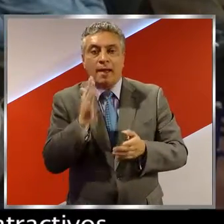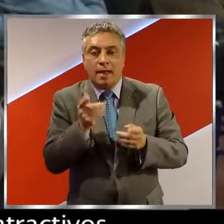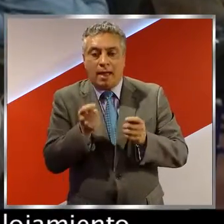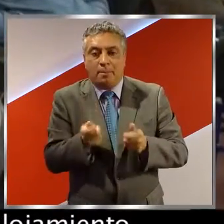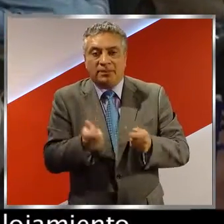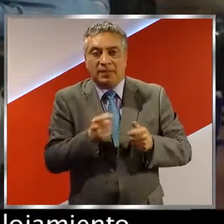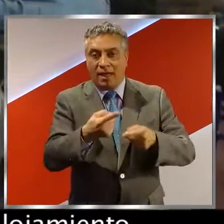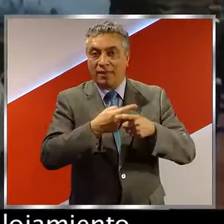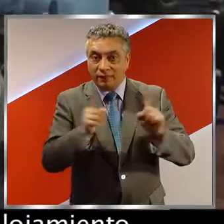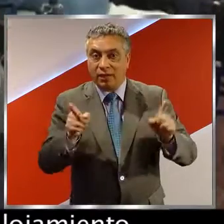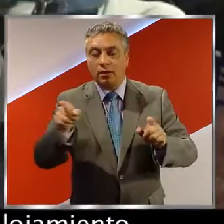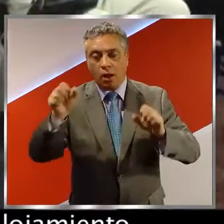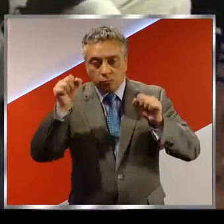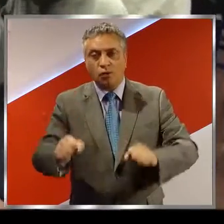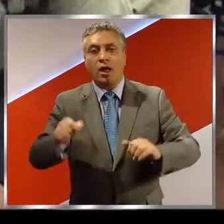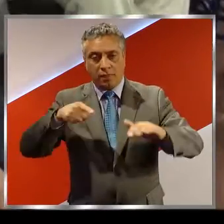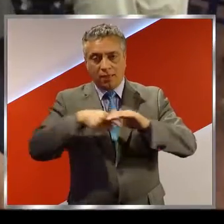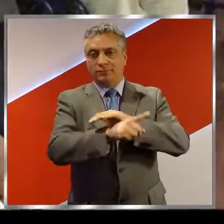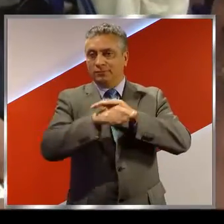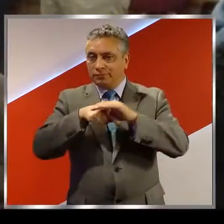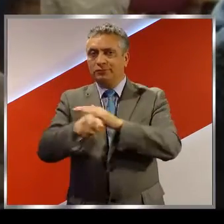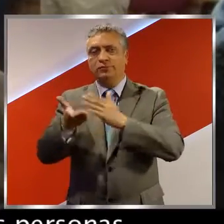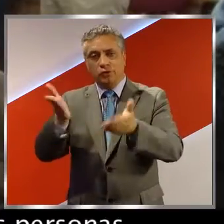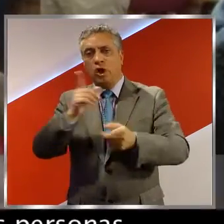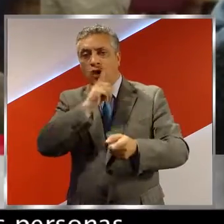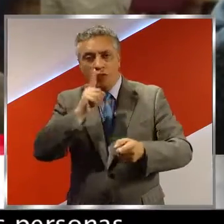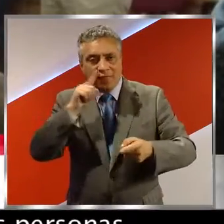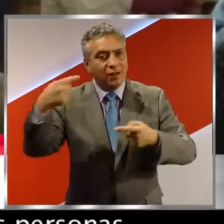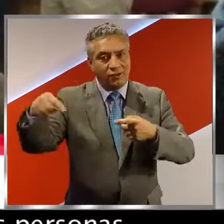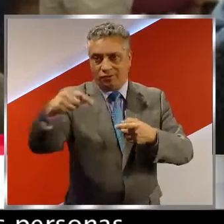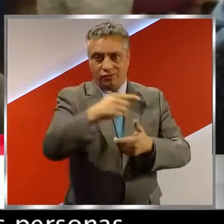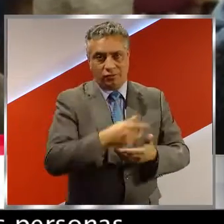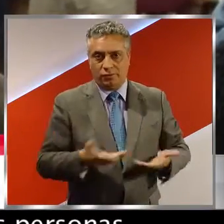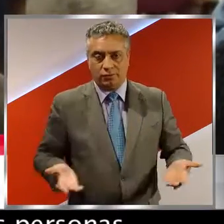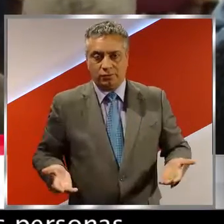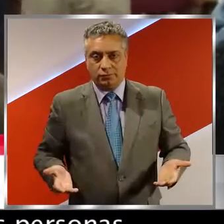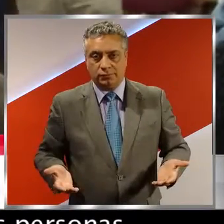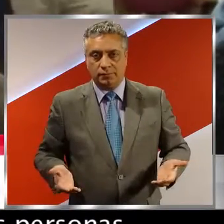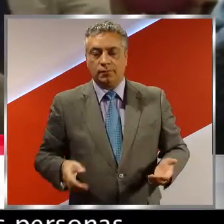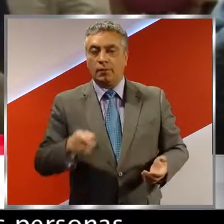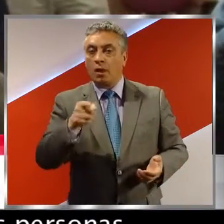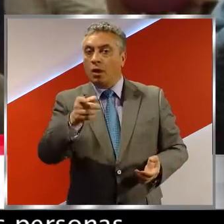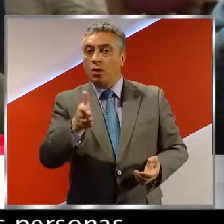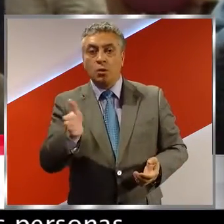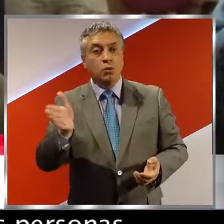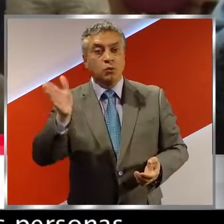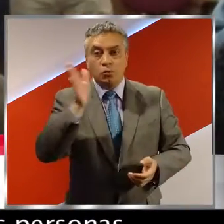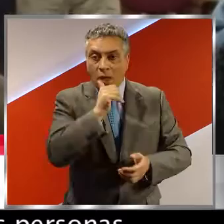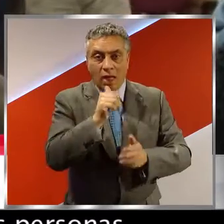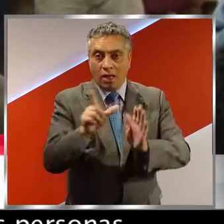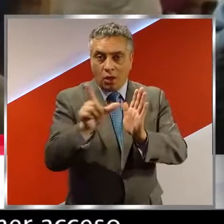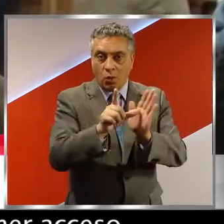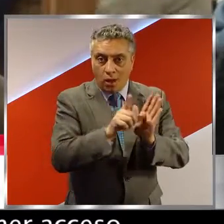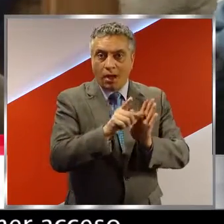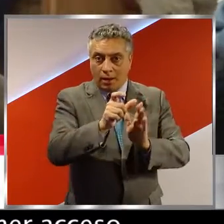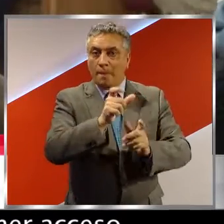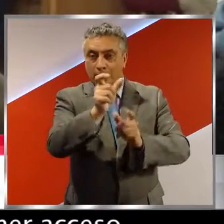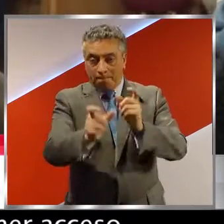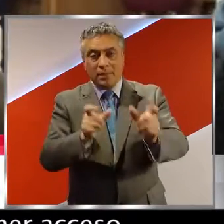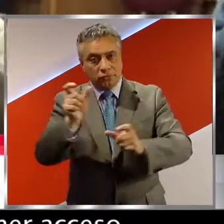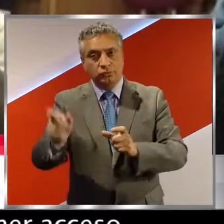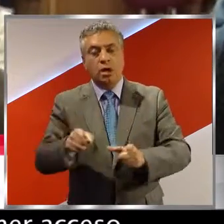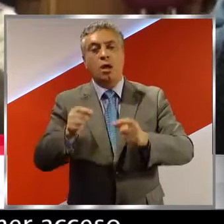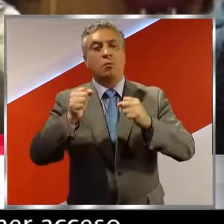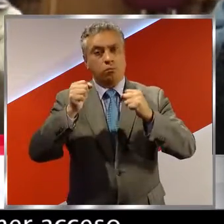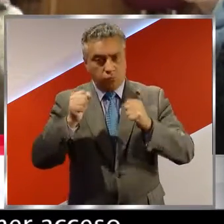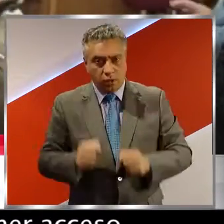a los atractivos turísticos, a los servicios de alojamiento, entre otros. Y si no hay lugares donde las personas puedan ir,